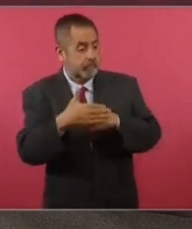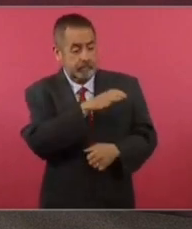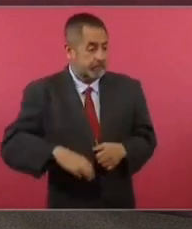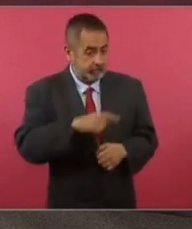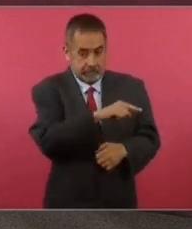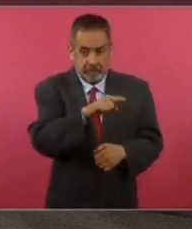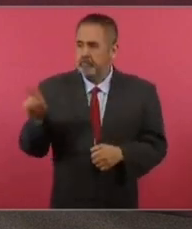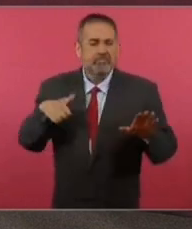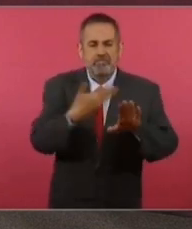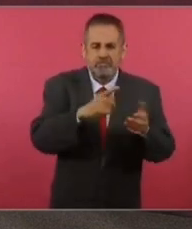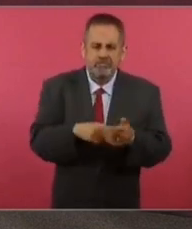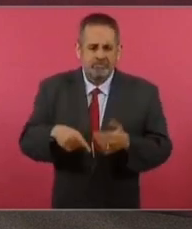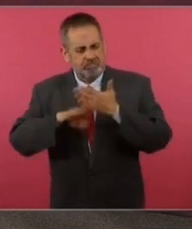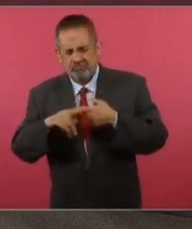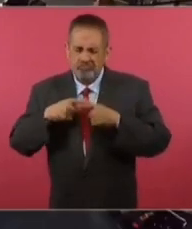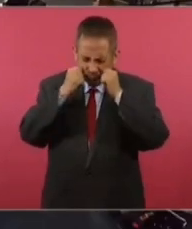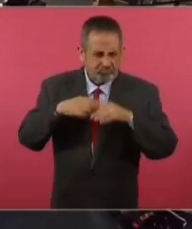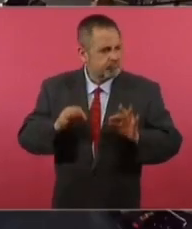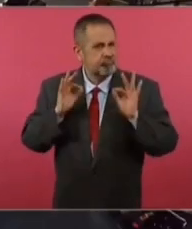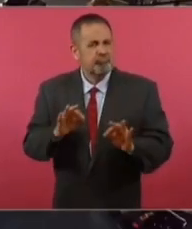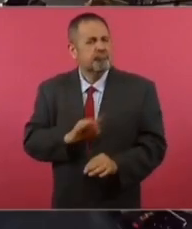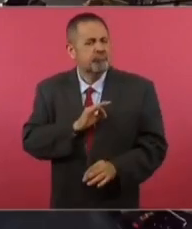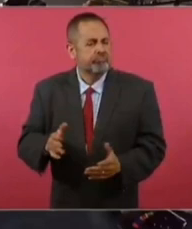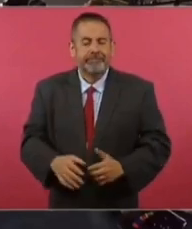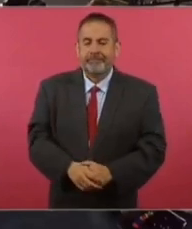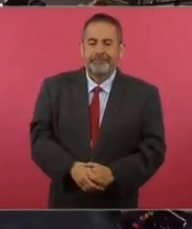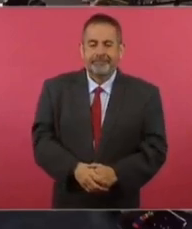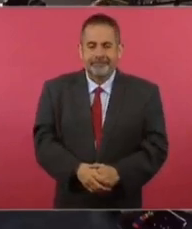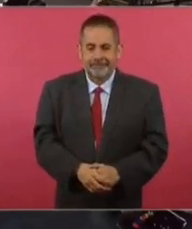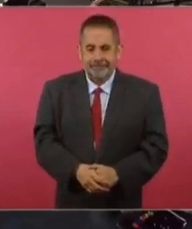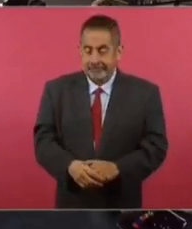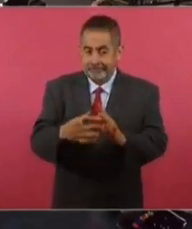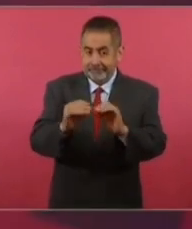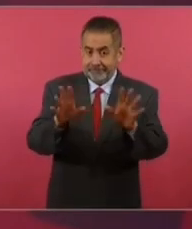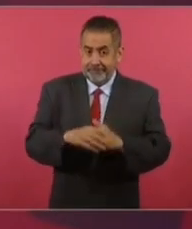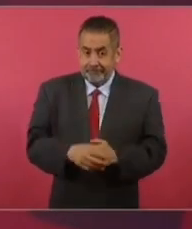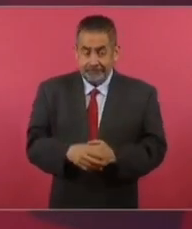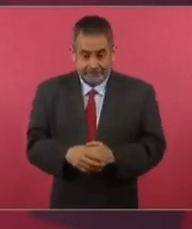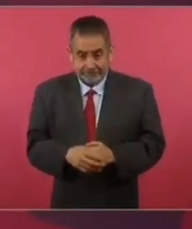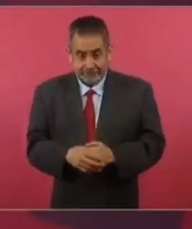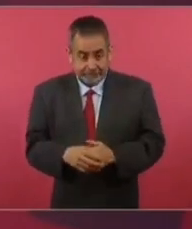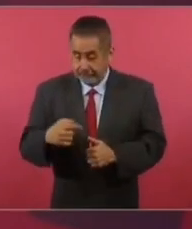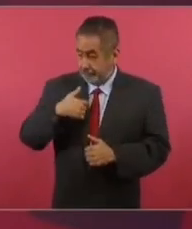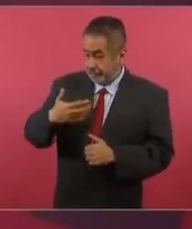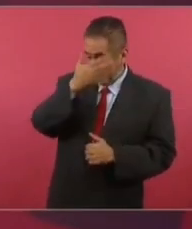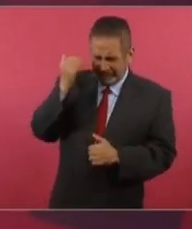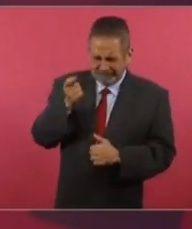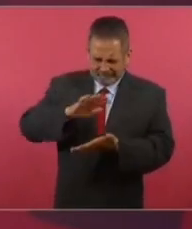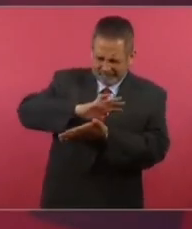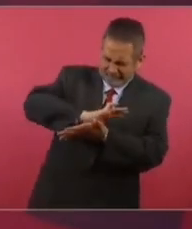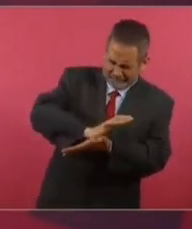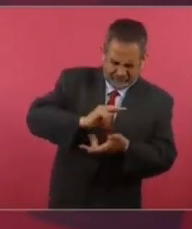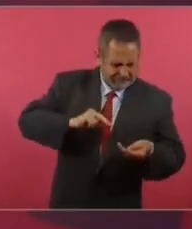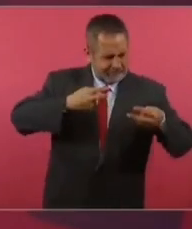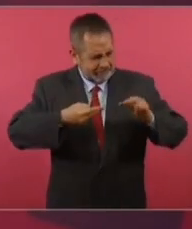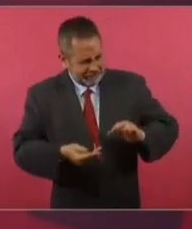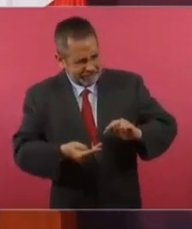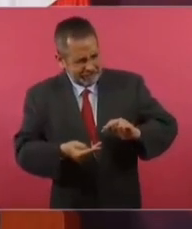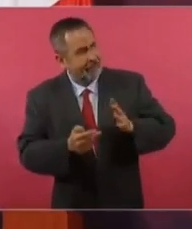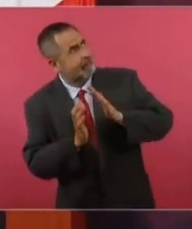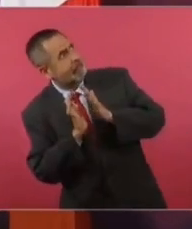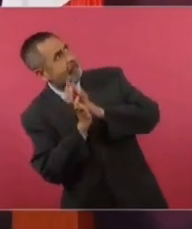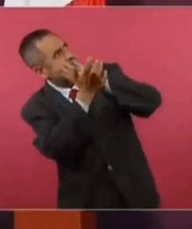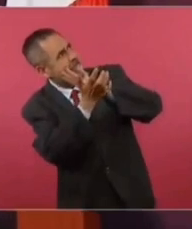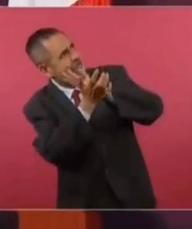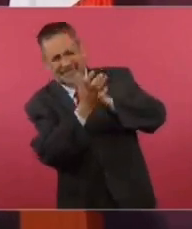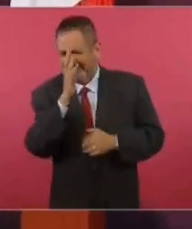Pero estoy listo. Bueno, nada más aclarar que no sabía yo que había discriminación inversa. Es nuevo